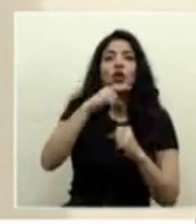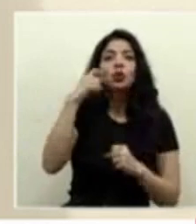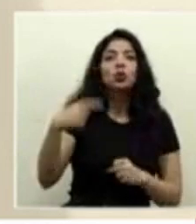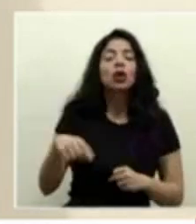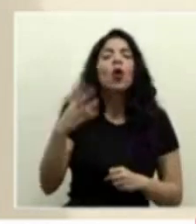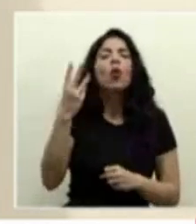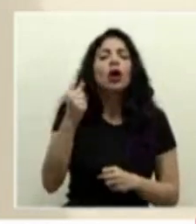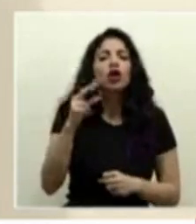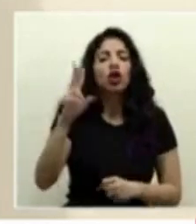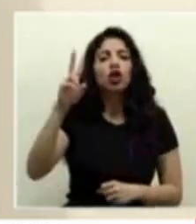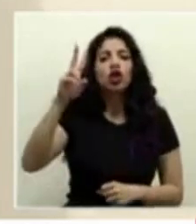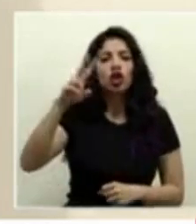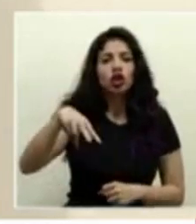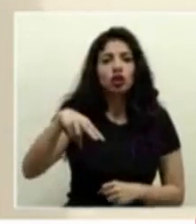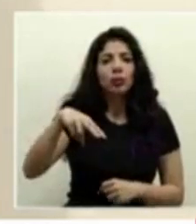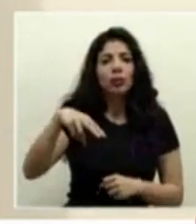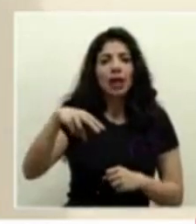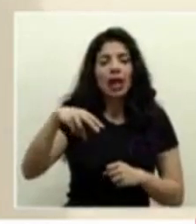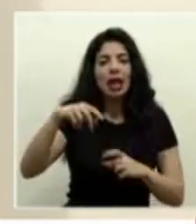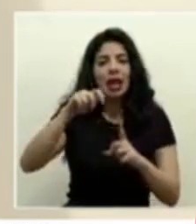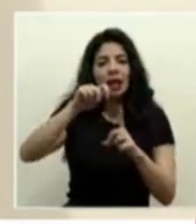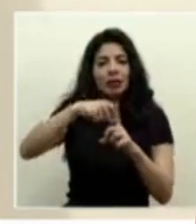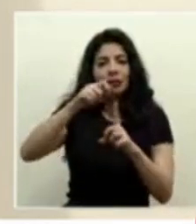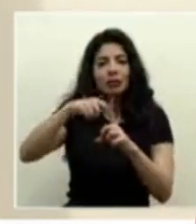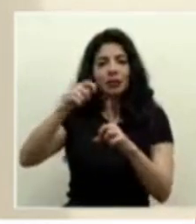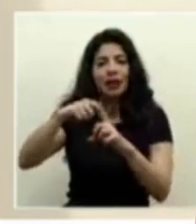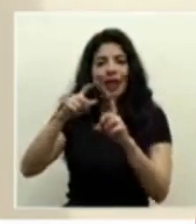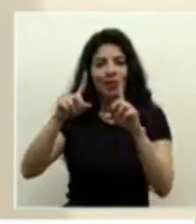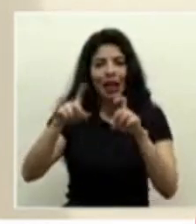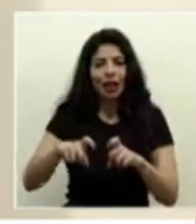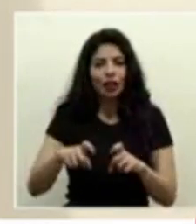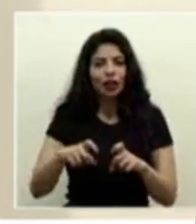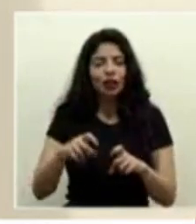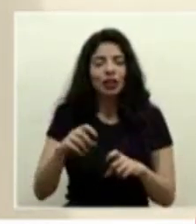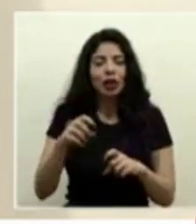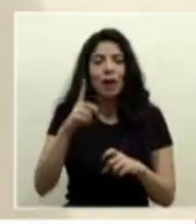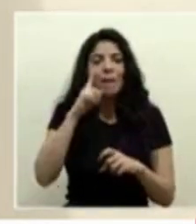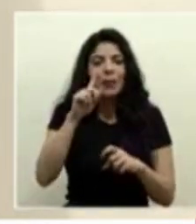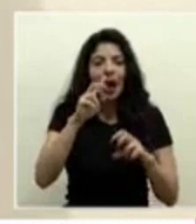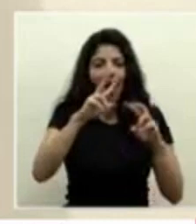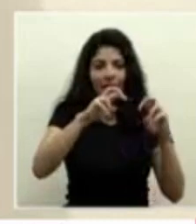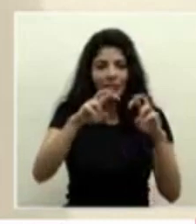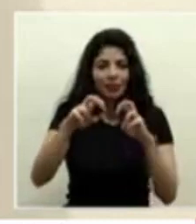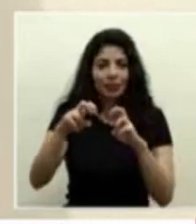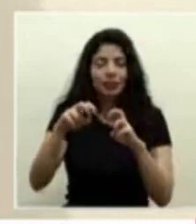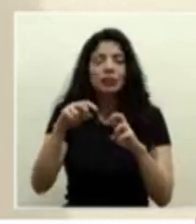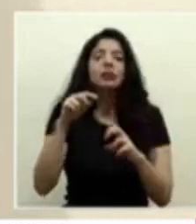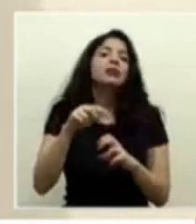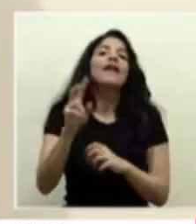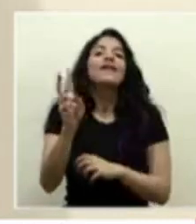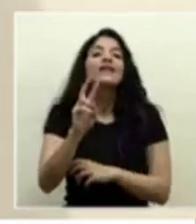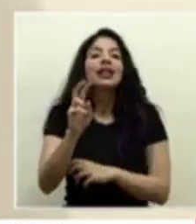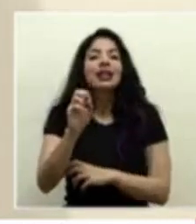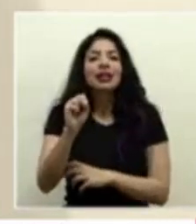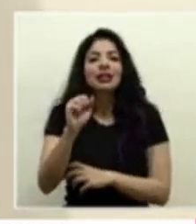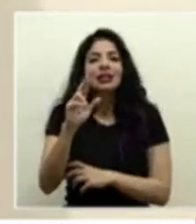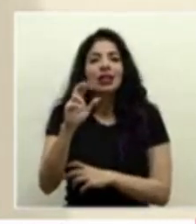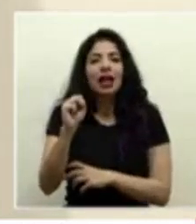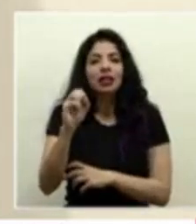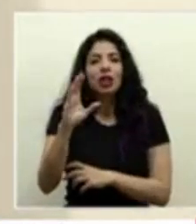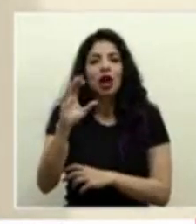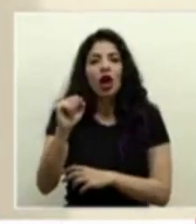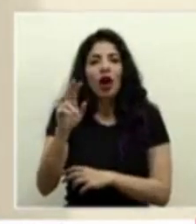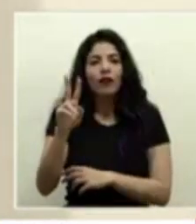dos mil pruebas de diagnóstico o de identificación de el virus SARS-CoV-2